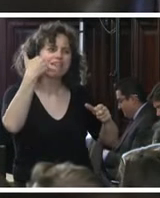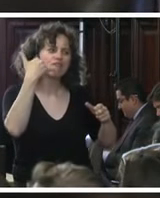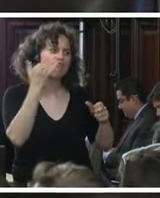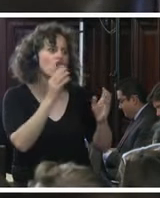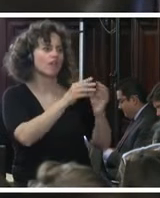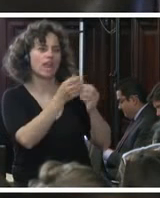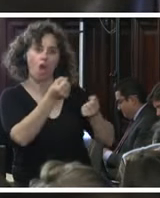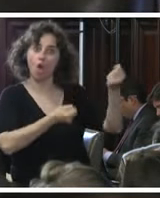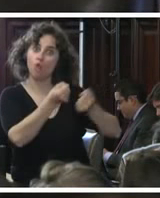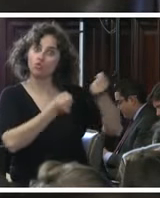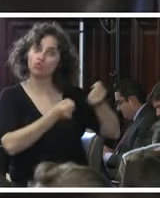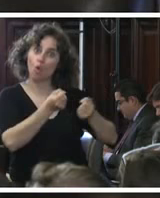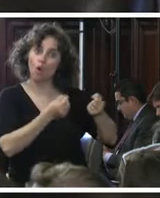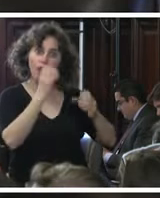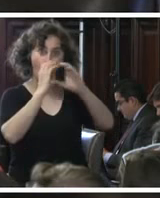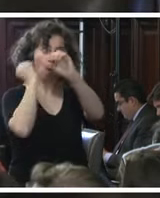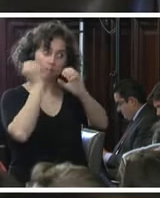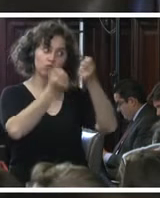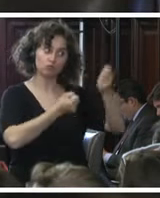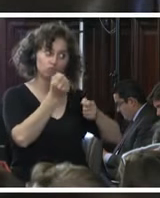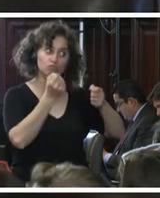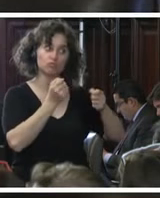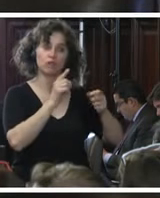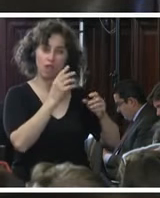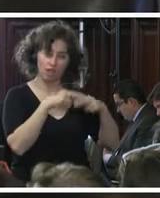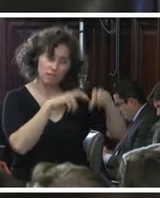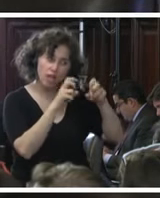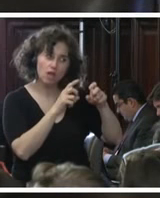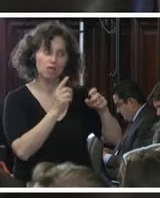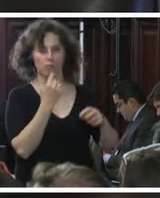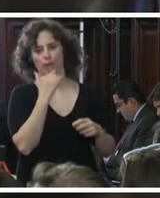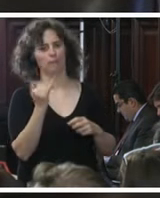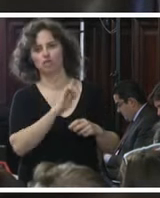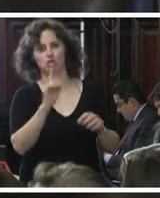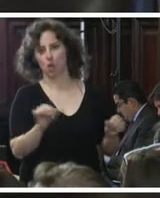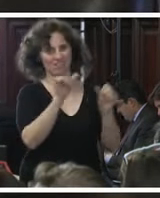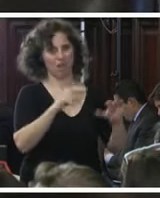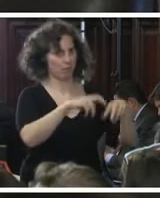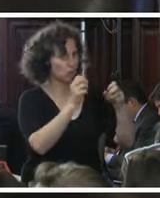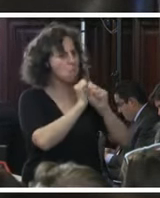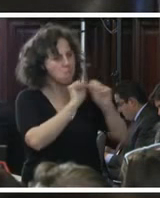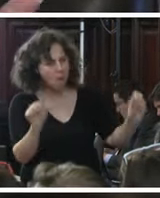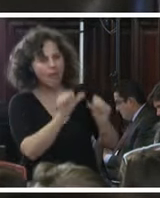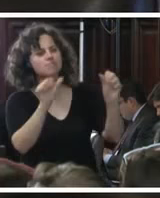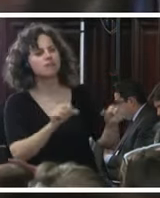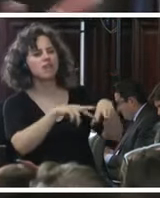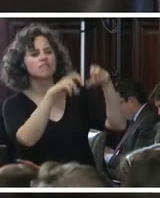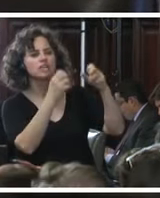los conductores de los ómnibus y de no haber sido así ¿se podría hacer eso?